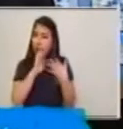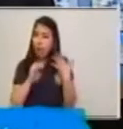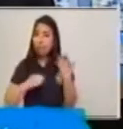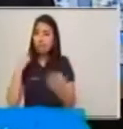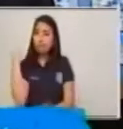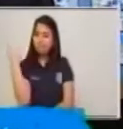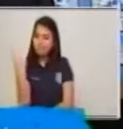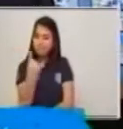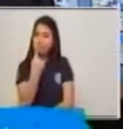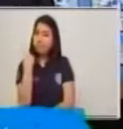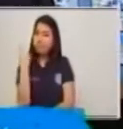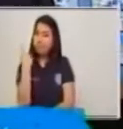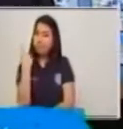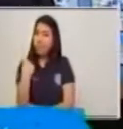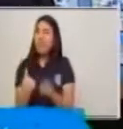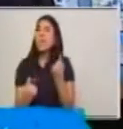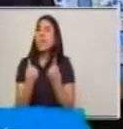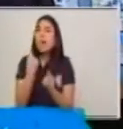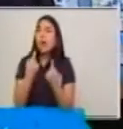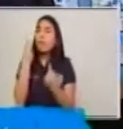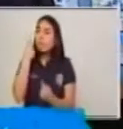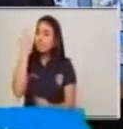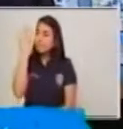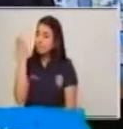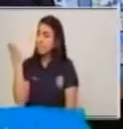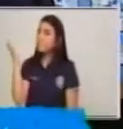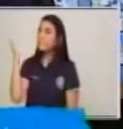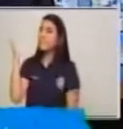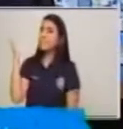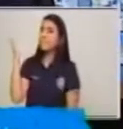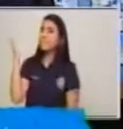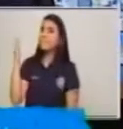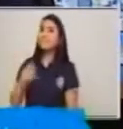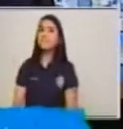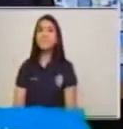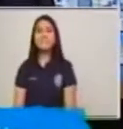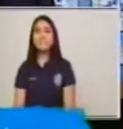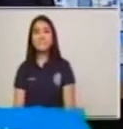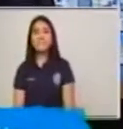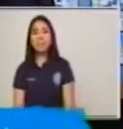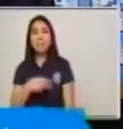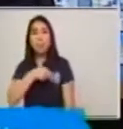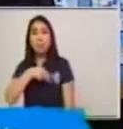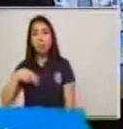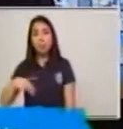es el receptor.